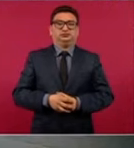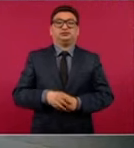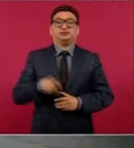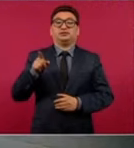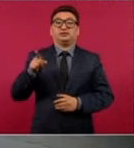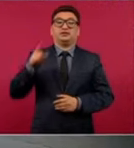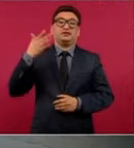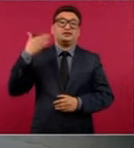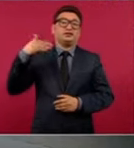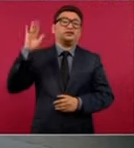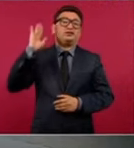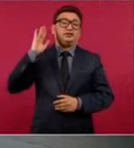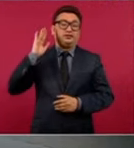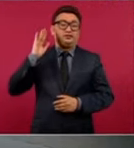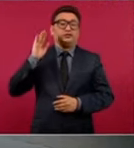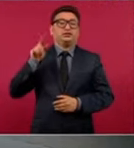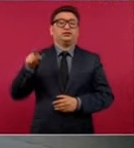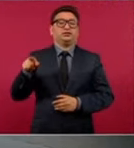de los